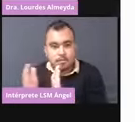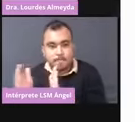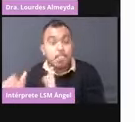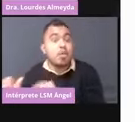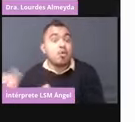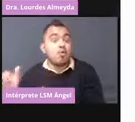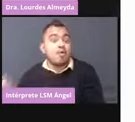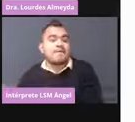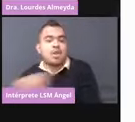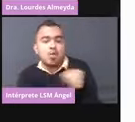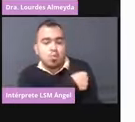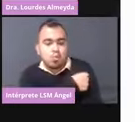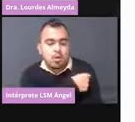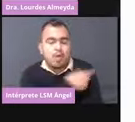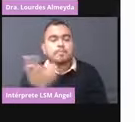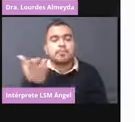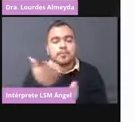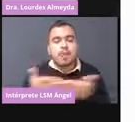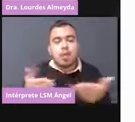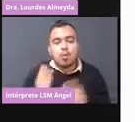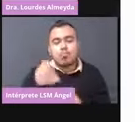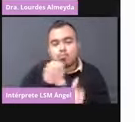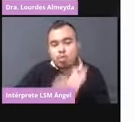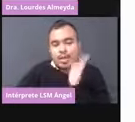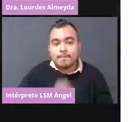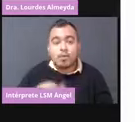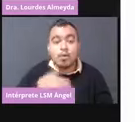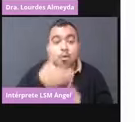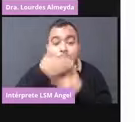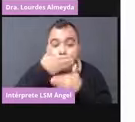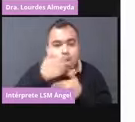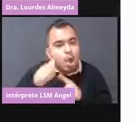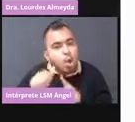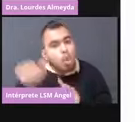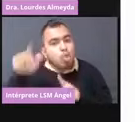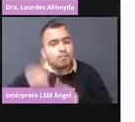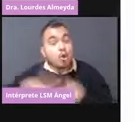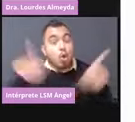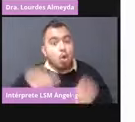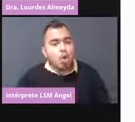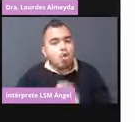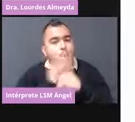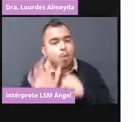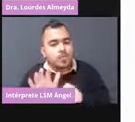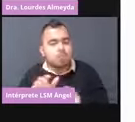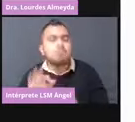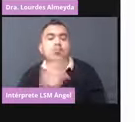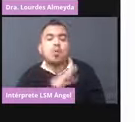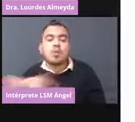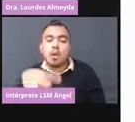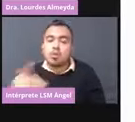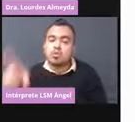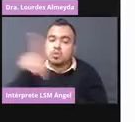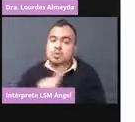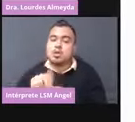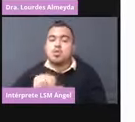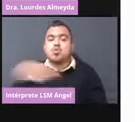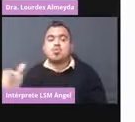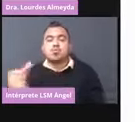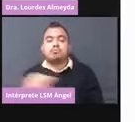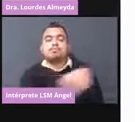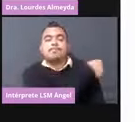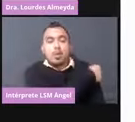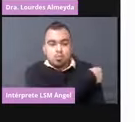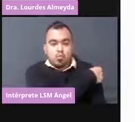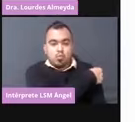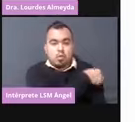poniendo ahora la vacuna de la influenza todavía. Entonces, si usted le toca la vacuna esta, se la pone y quiere